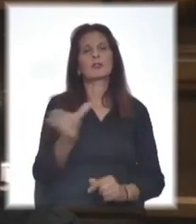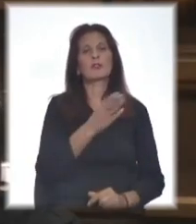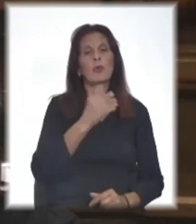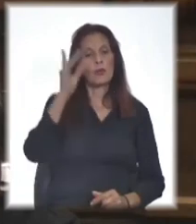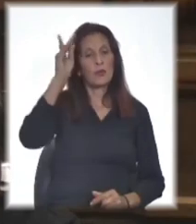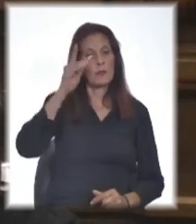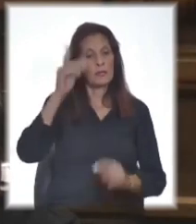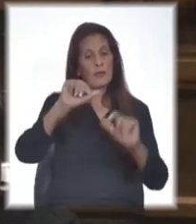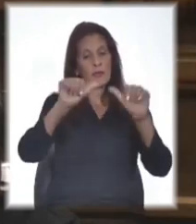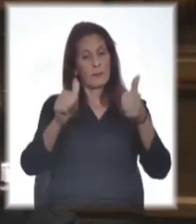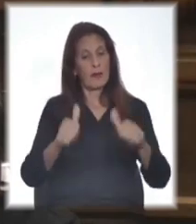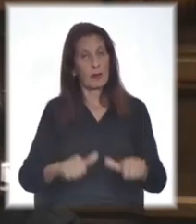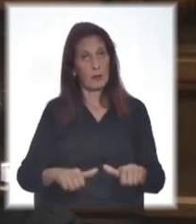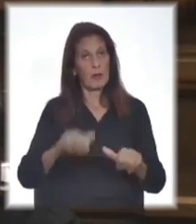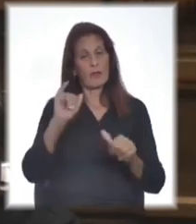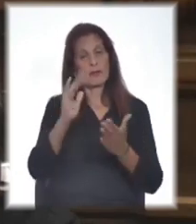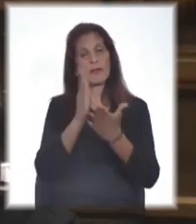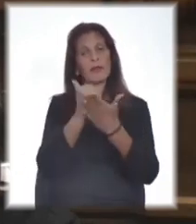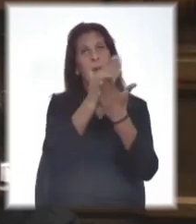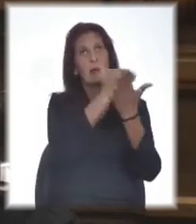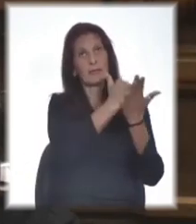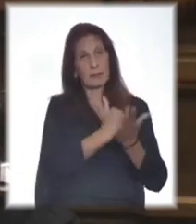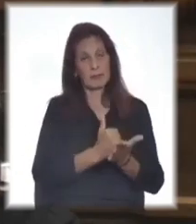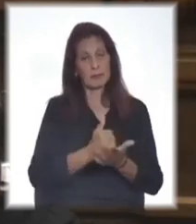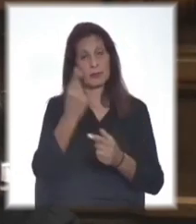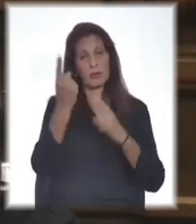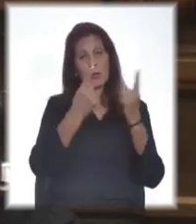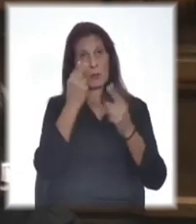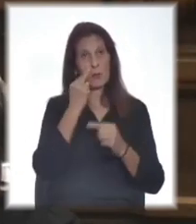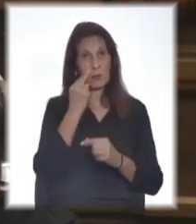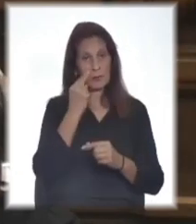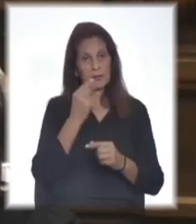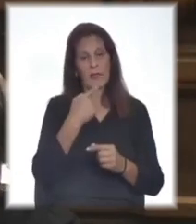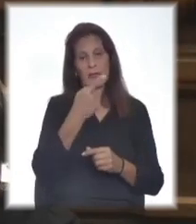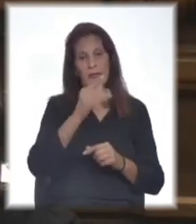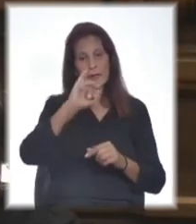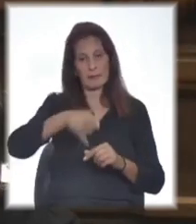Maldonado y los diputados de los departamentos afectados acompañen esta moción. Gracias.